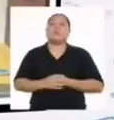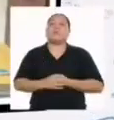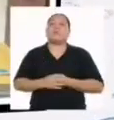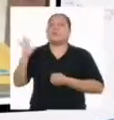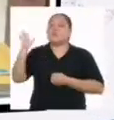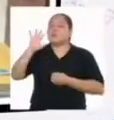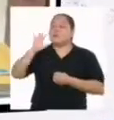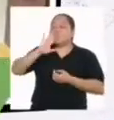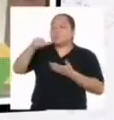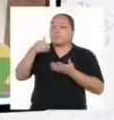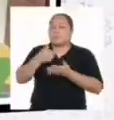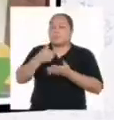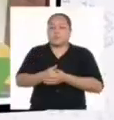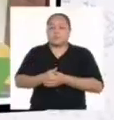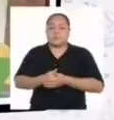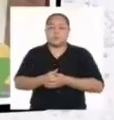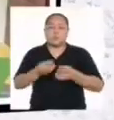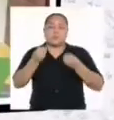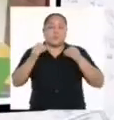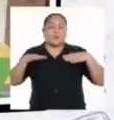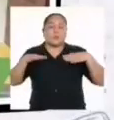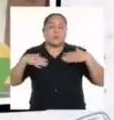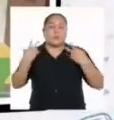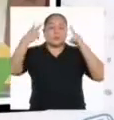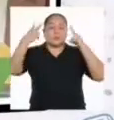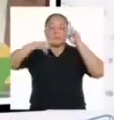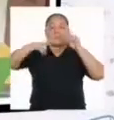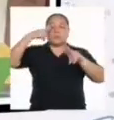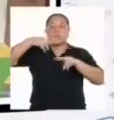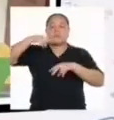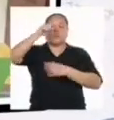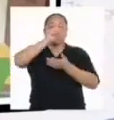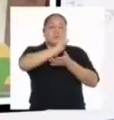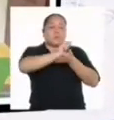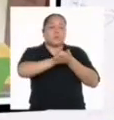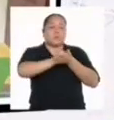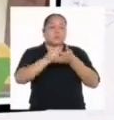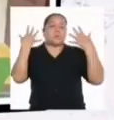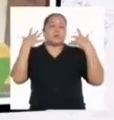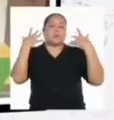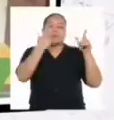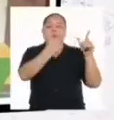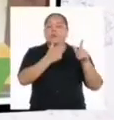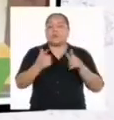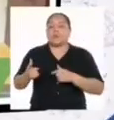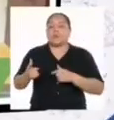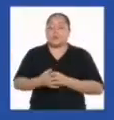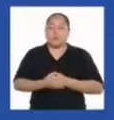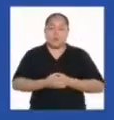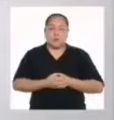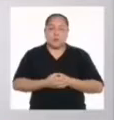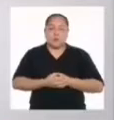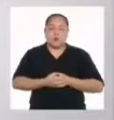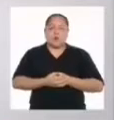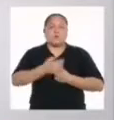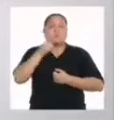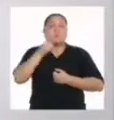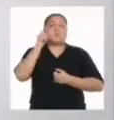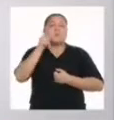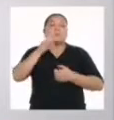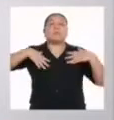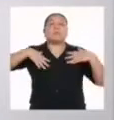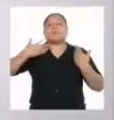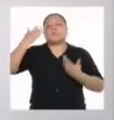Hola a todos. ¿Cómo puedo darme cuenta de que mi texto ya está listo? Para